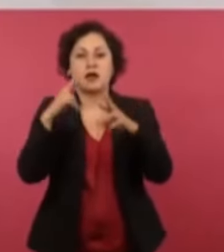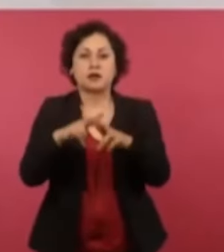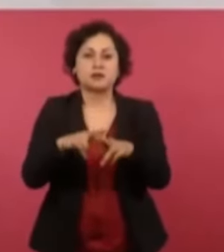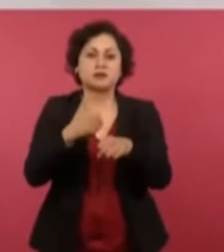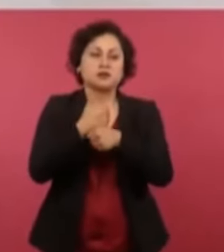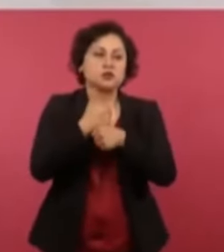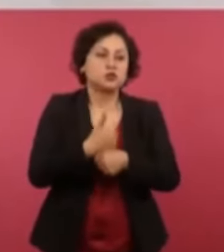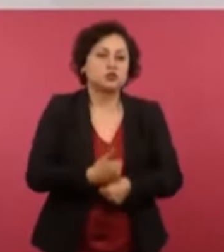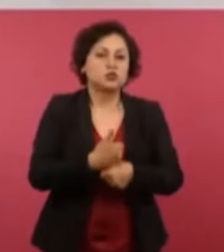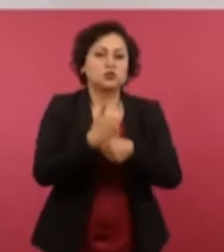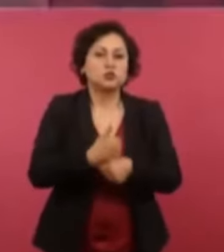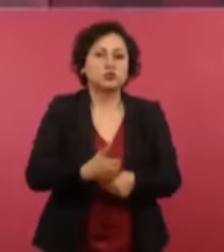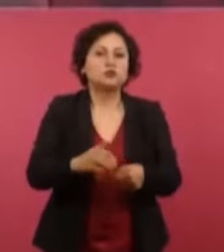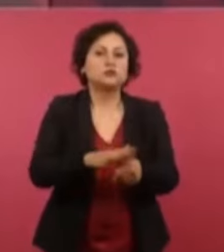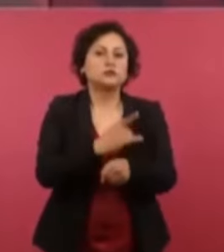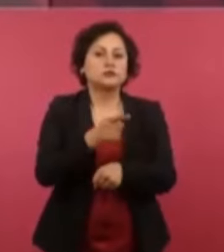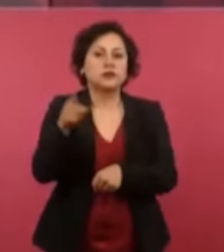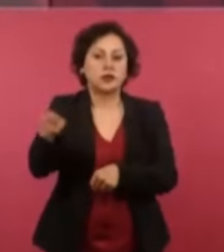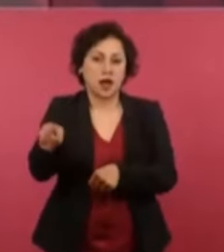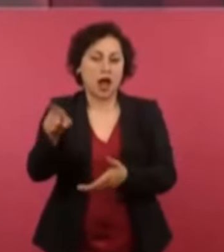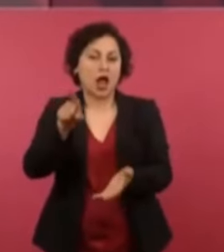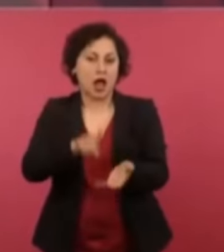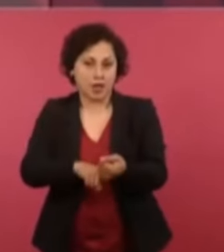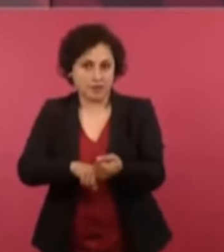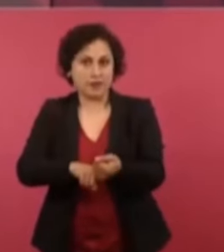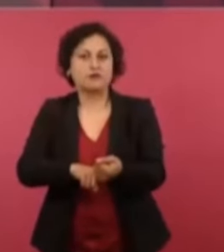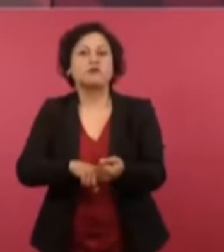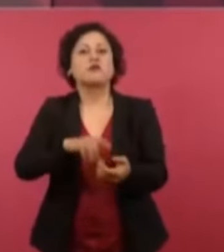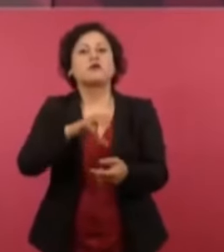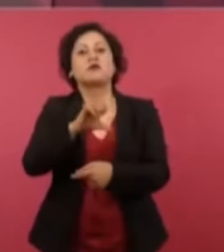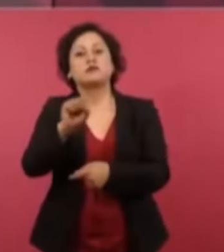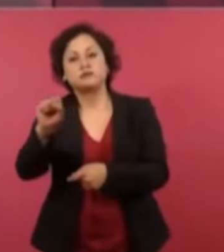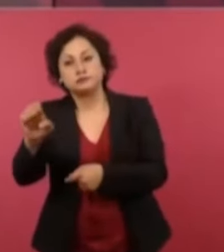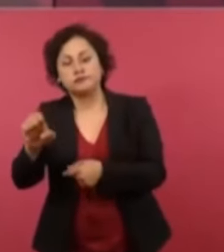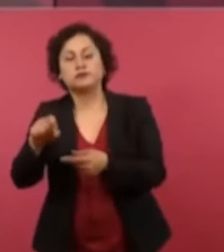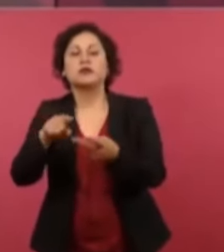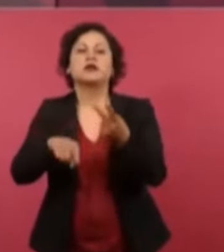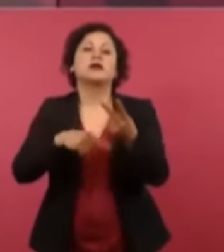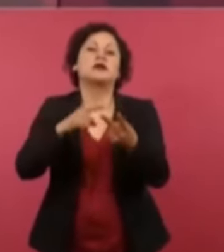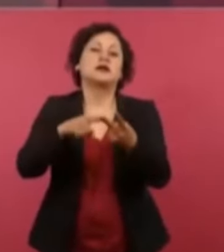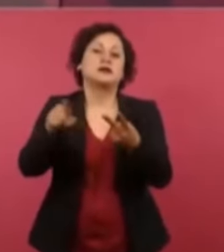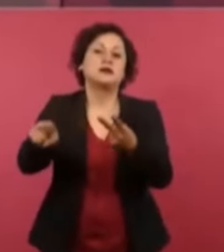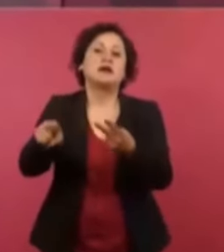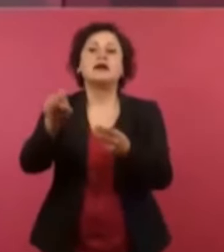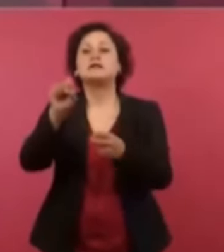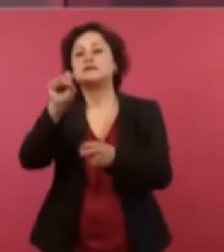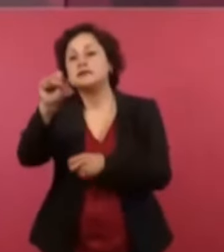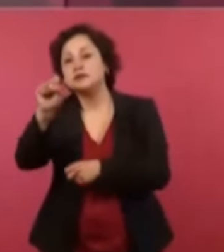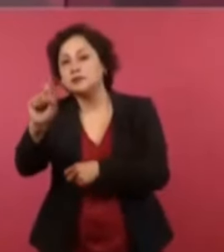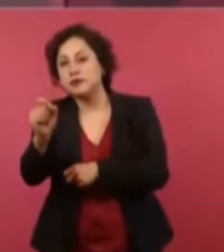los de la sección 22 y hay represión y hay